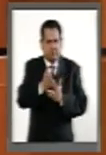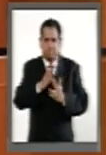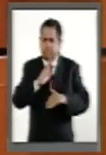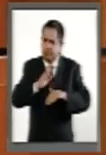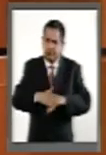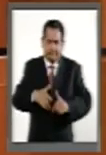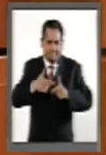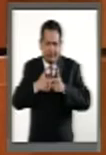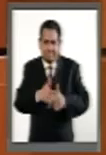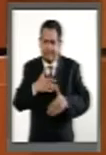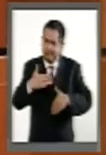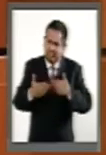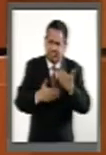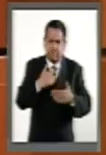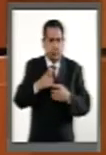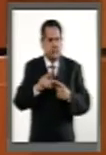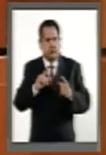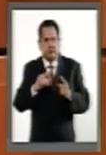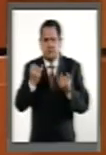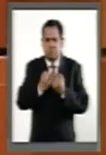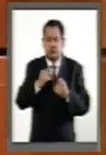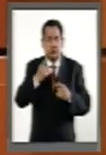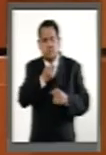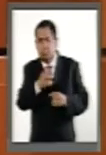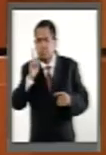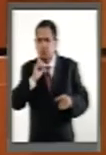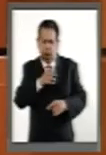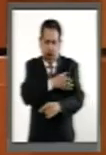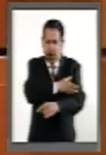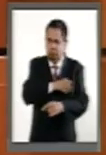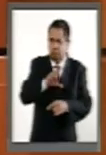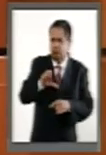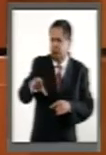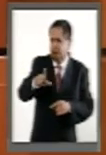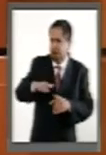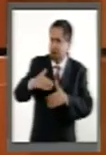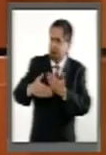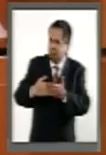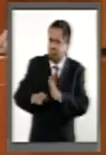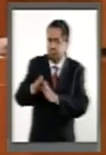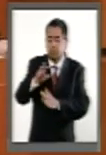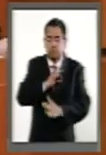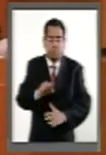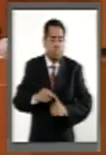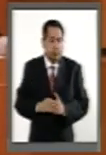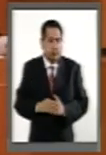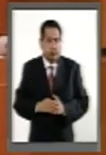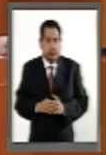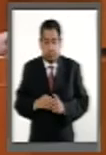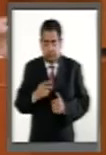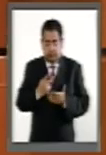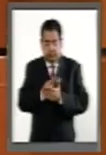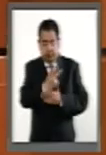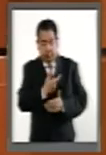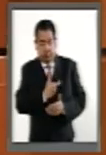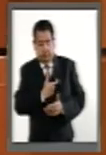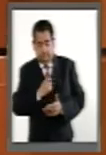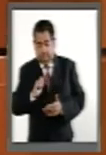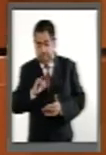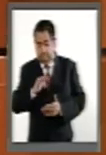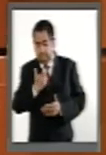con nuestro empoderamiento. La presea Elvia Carrillo Puerto es un reconocimiento a tu lucha en favor de los derechos